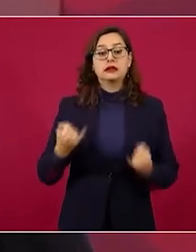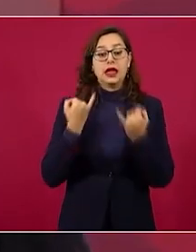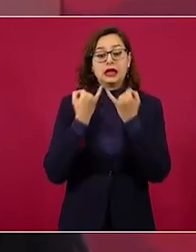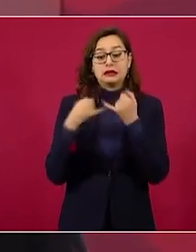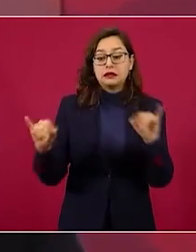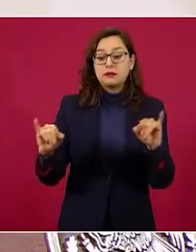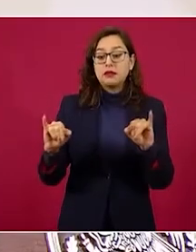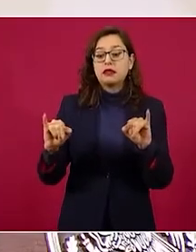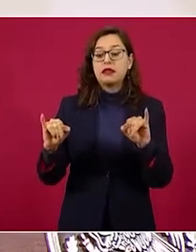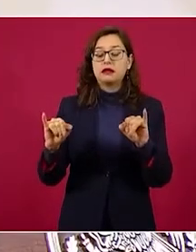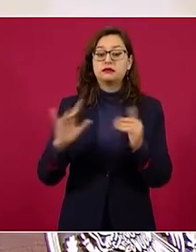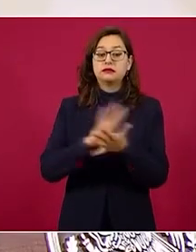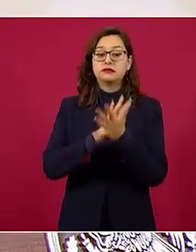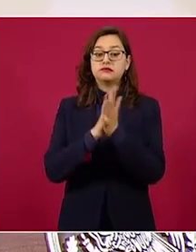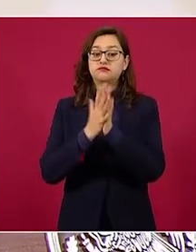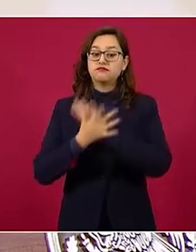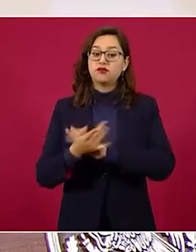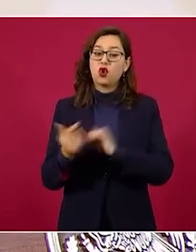muchas vidas